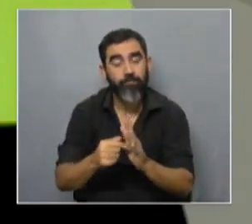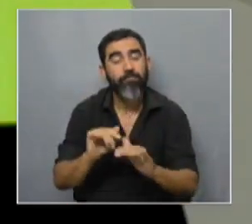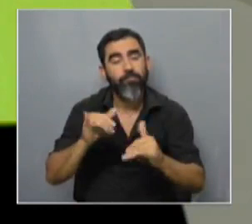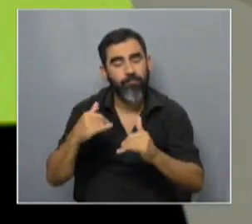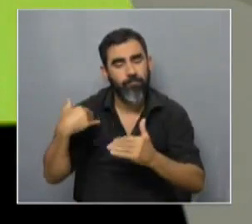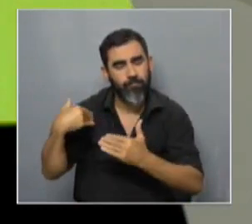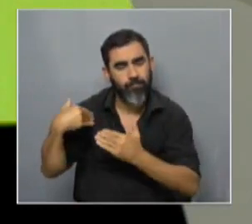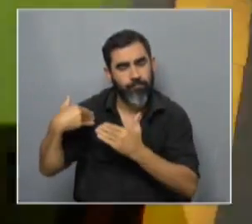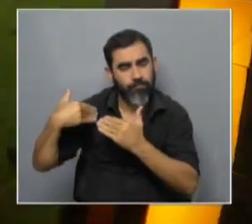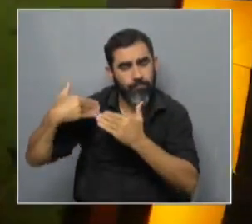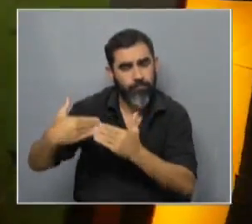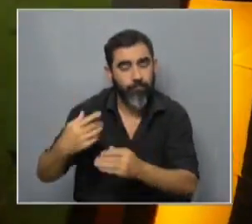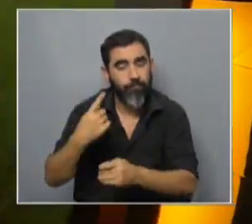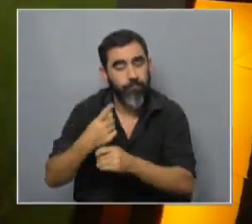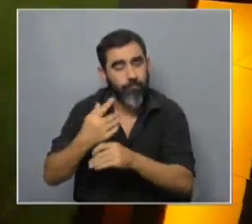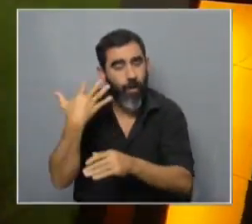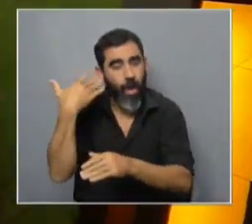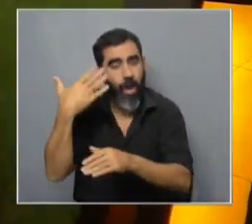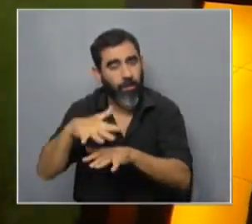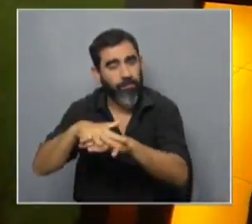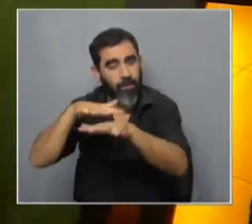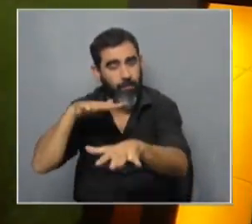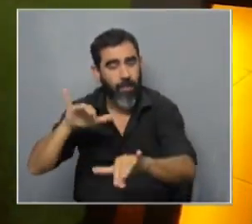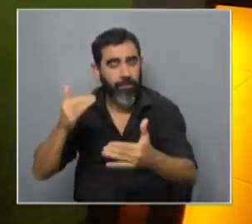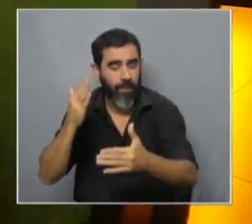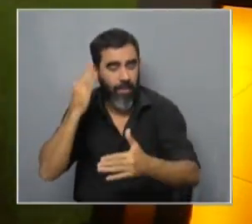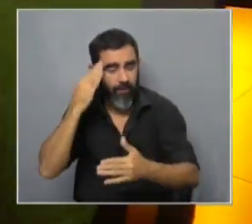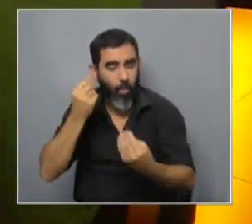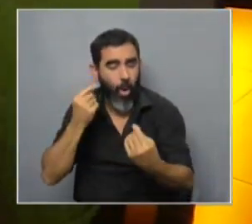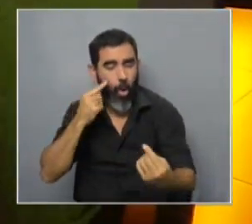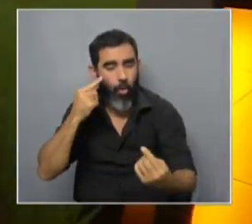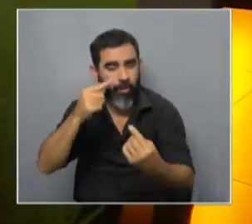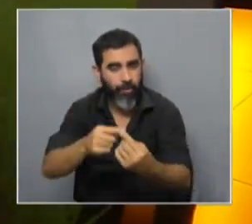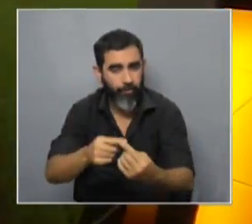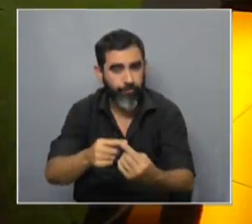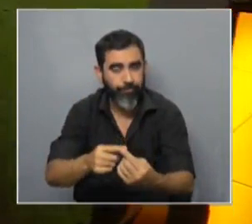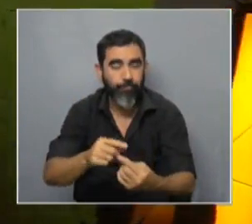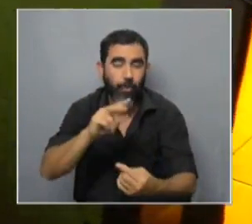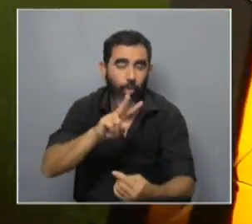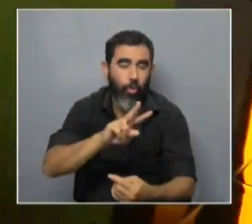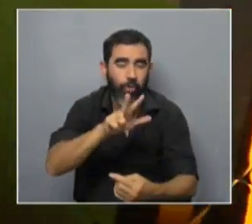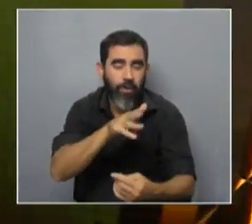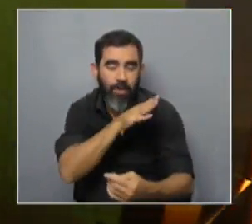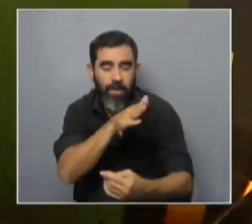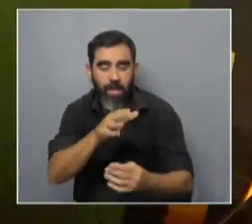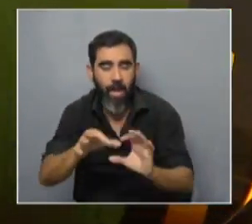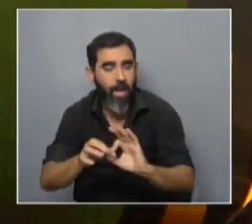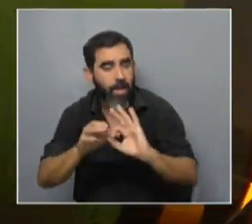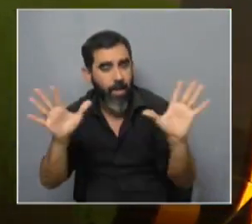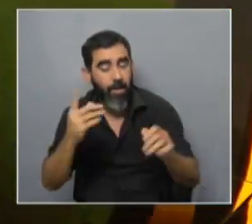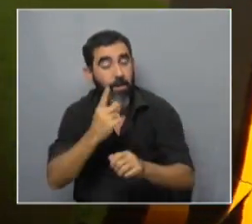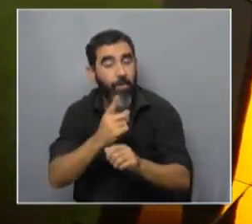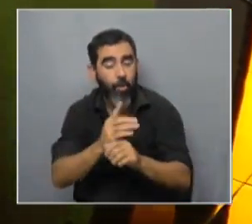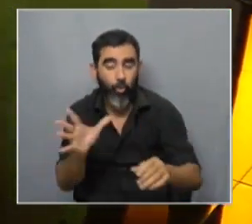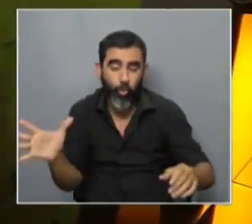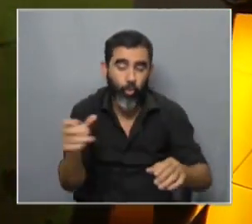venía bastante conversado desde aquella primera asamblea estaba claro para donde querían ir sí dos o tres líneas claras primero abarcar a todas